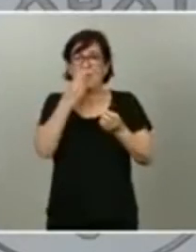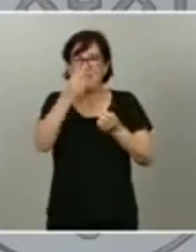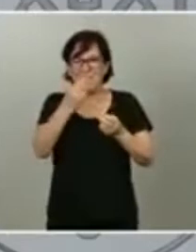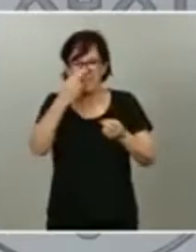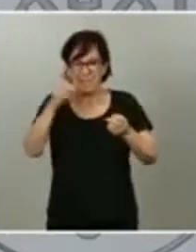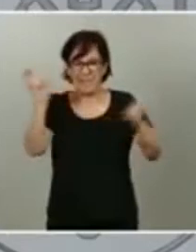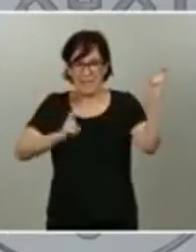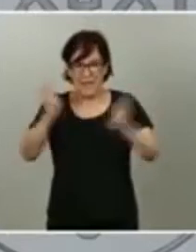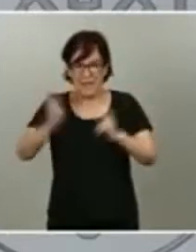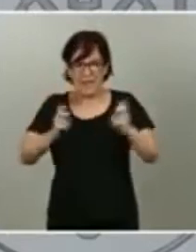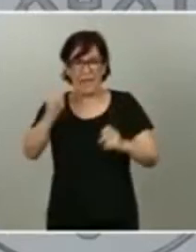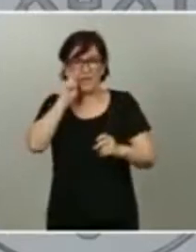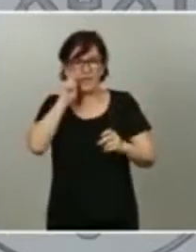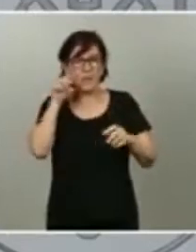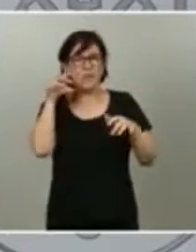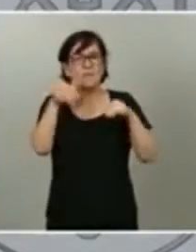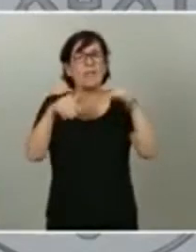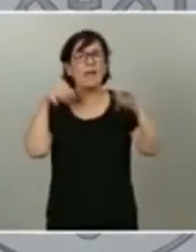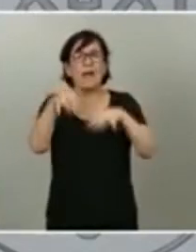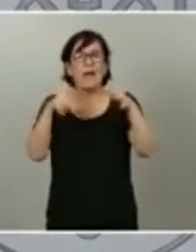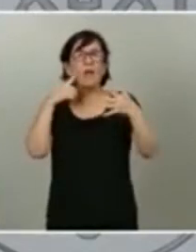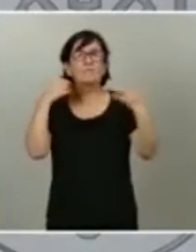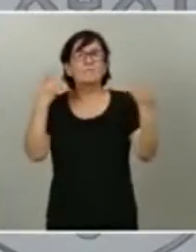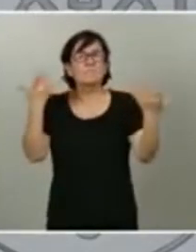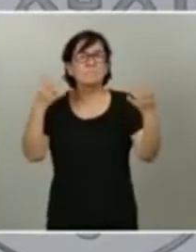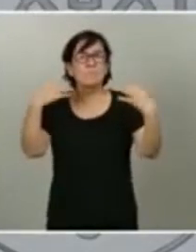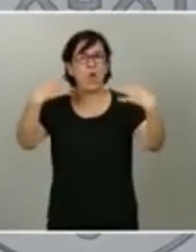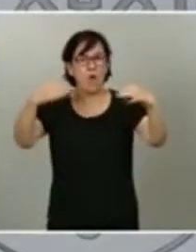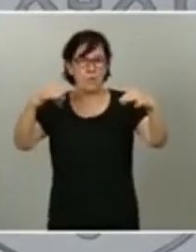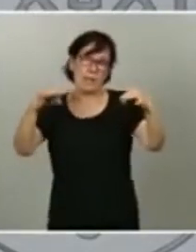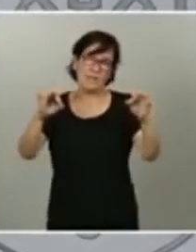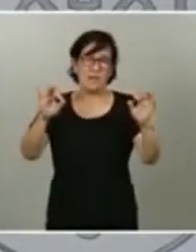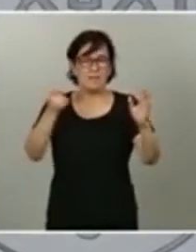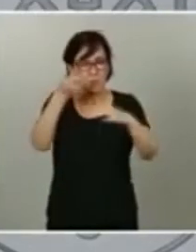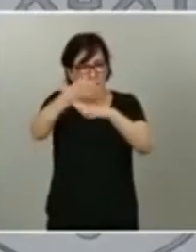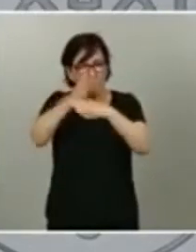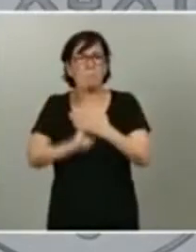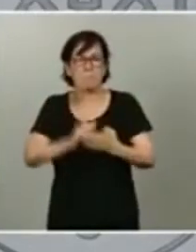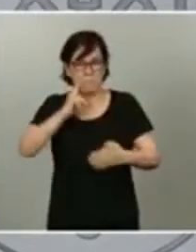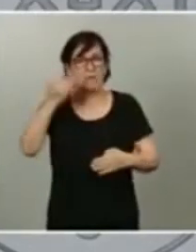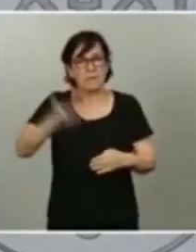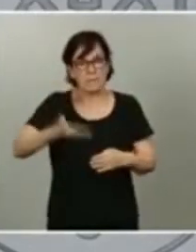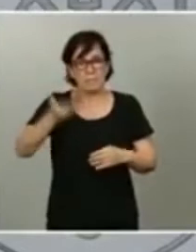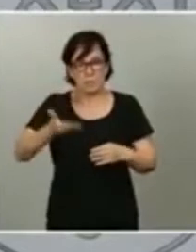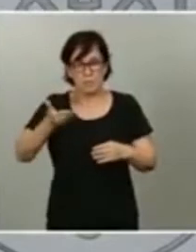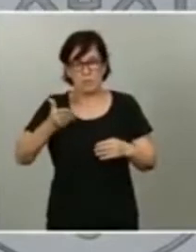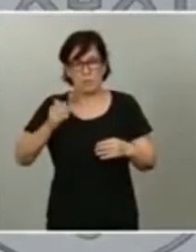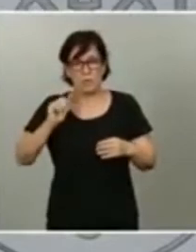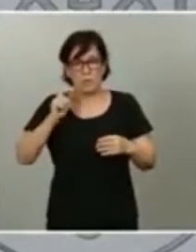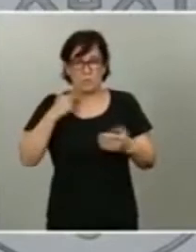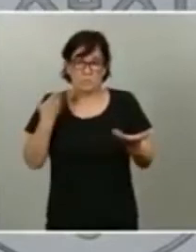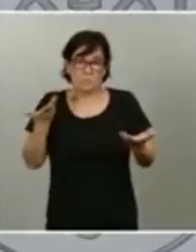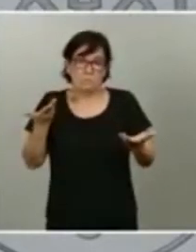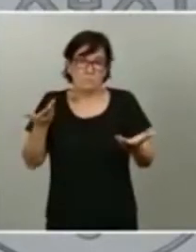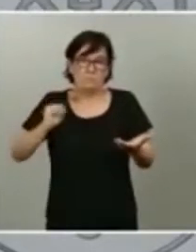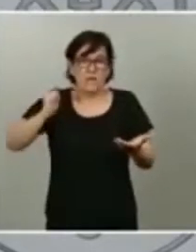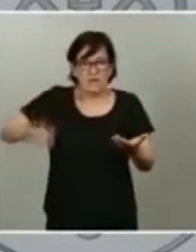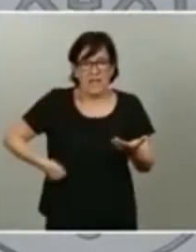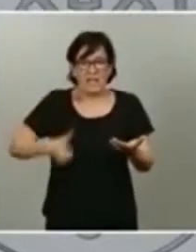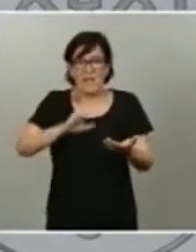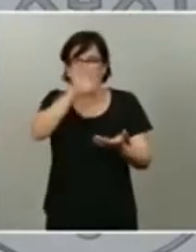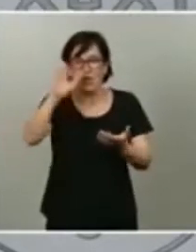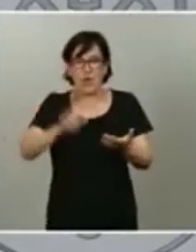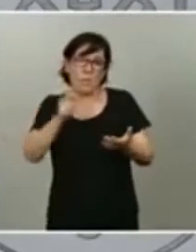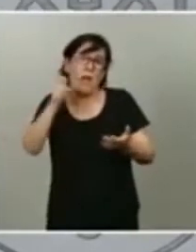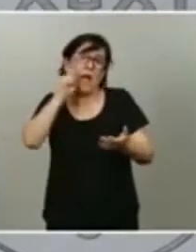ya una normalidad, en una parte muy importante también, de lo que es la riqueza de Europa, como es el turismo, y lo tenemos que